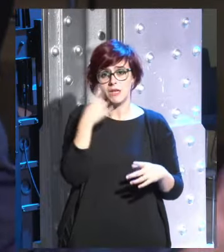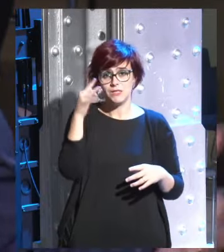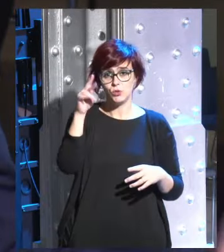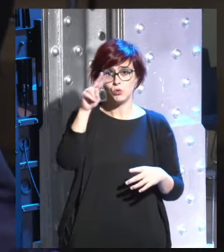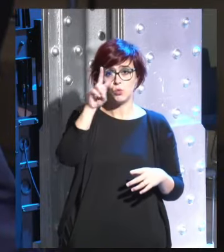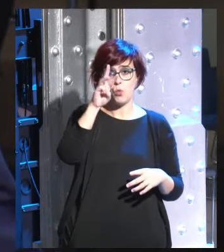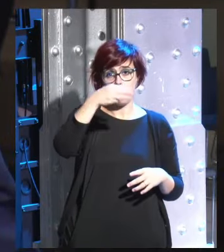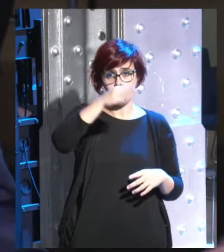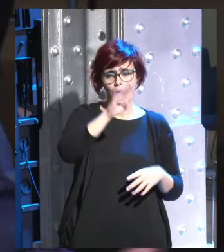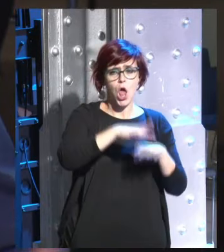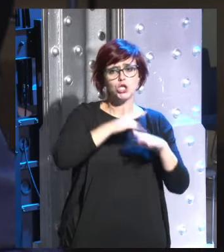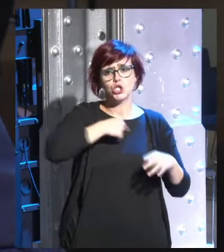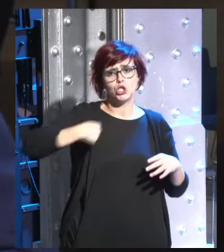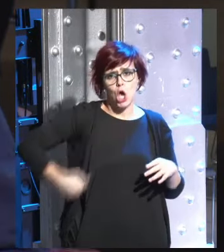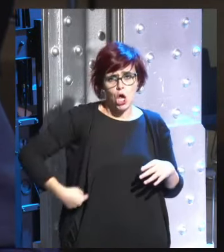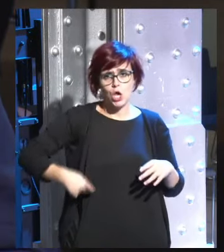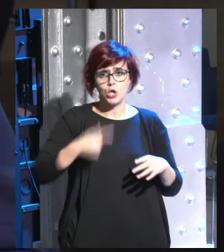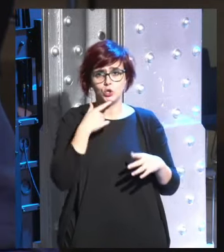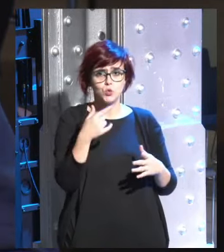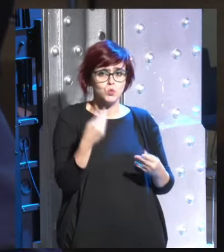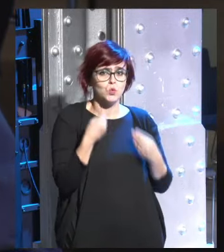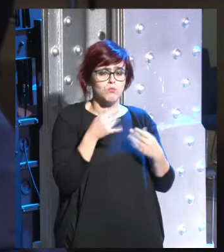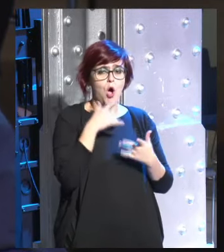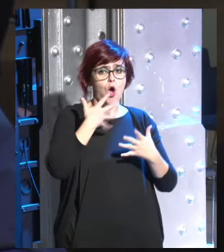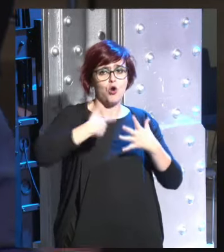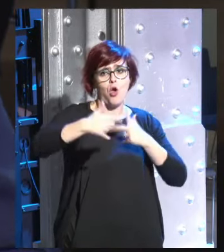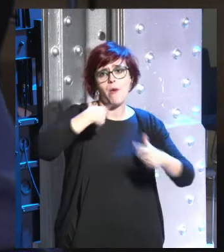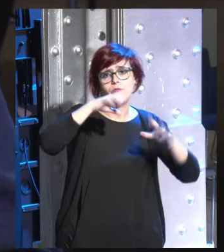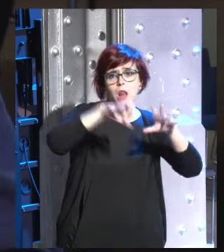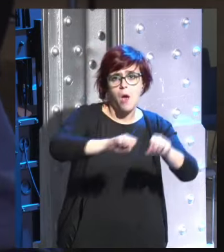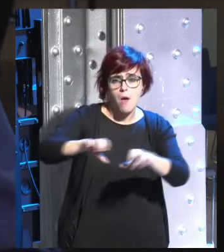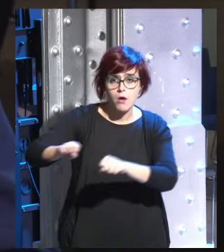asusta a la gente los chinos van a coger todos nuestros trabajos